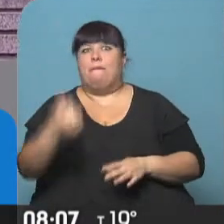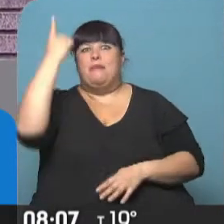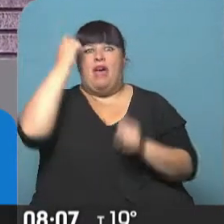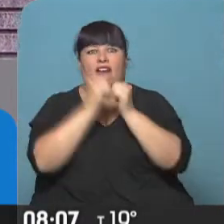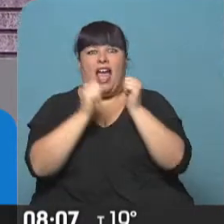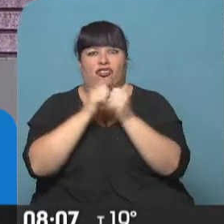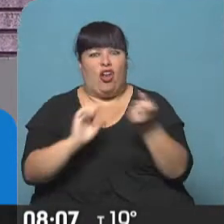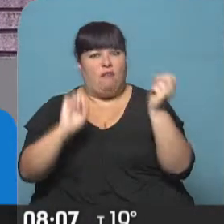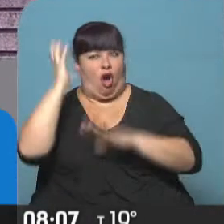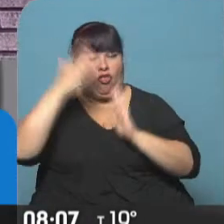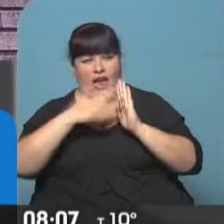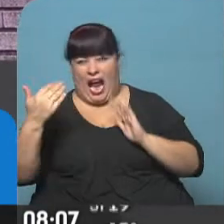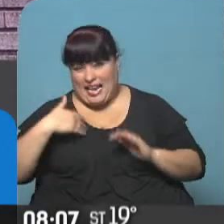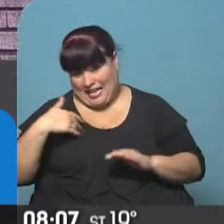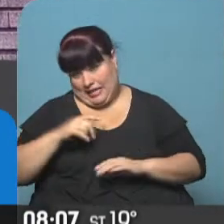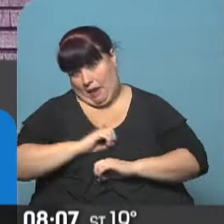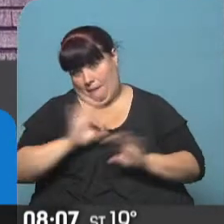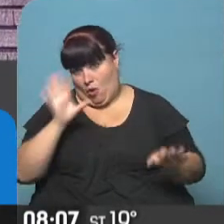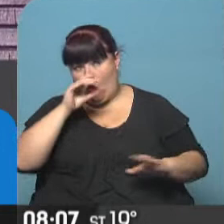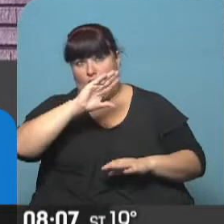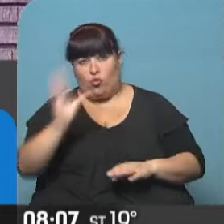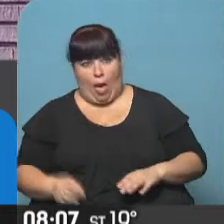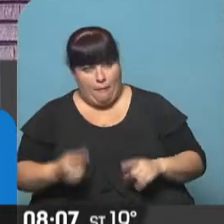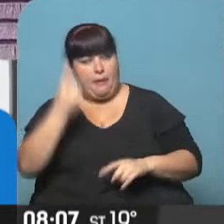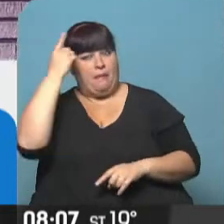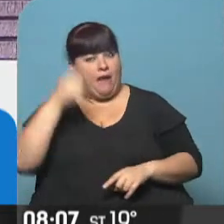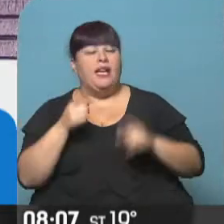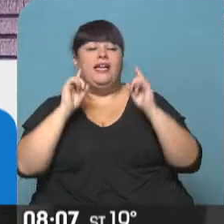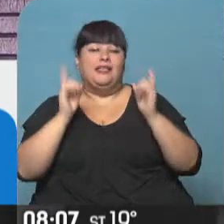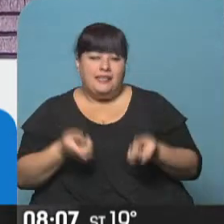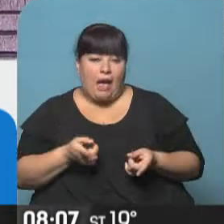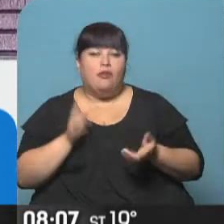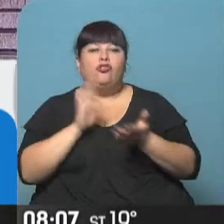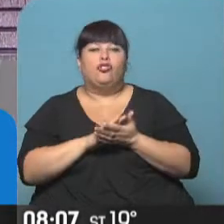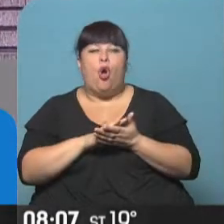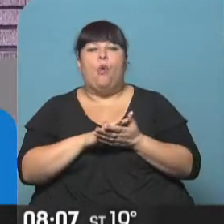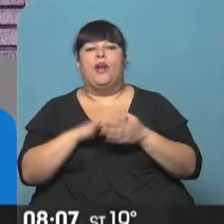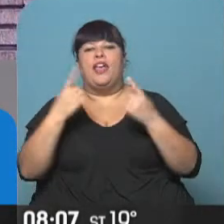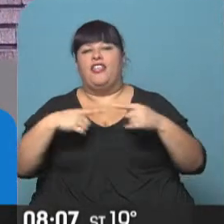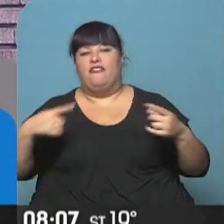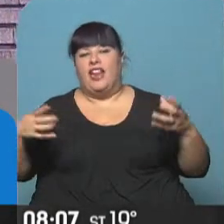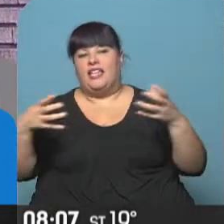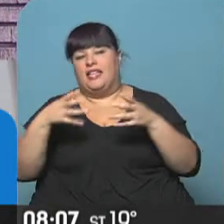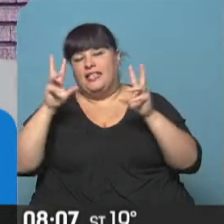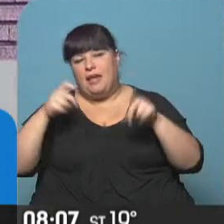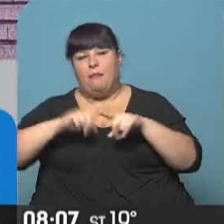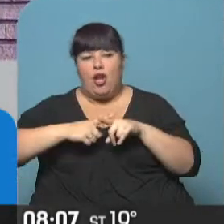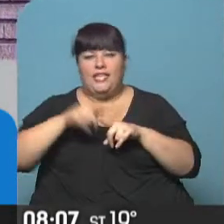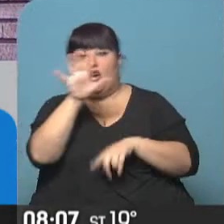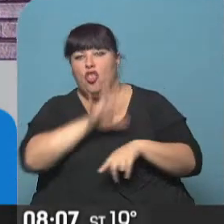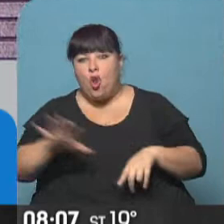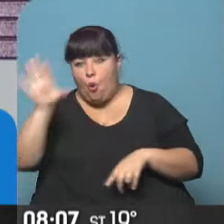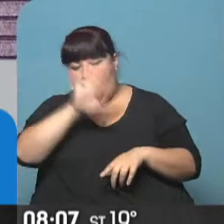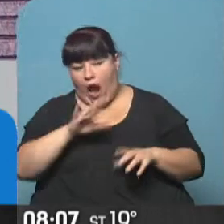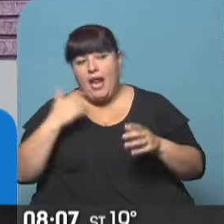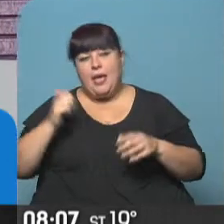historia de la modernidad en Argentina, ni hablar, por supuesto, en Sudamérica también, y, por supuesto, también tiene que ver con otras contingencias geopolíticas,